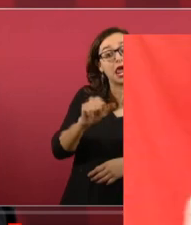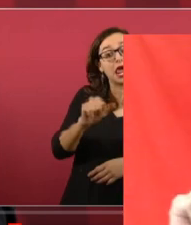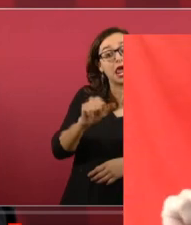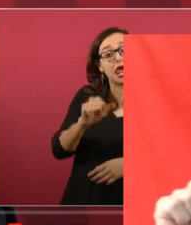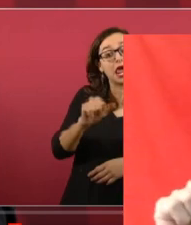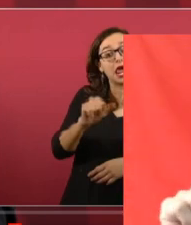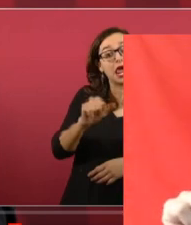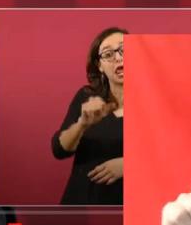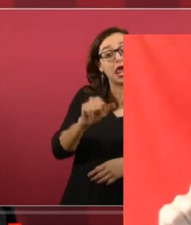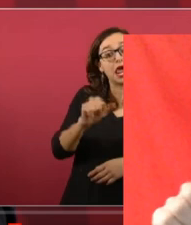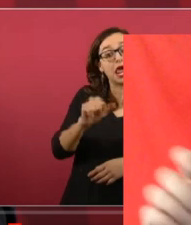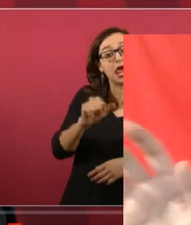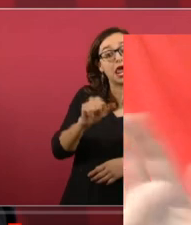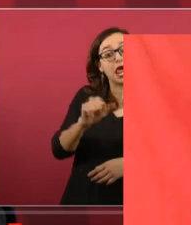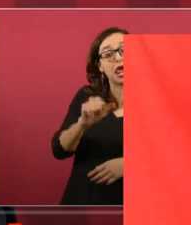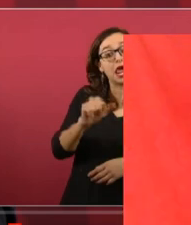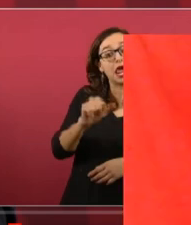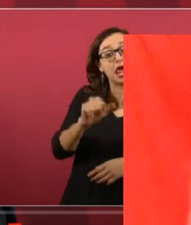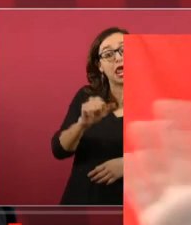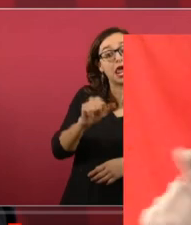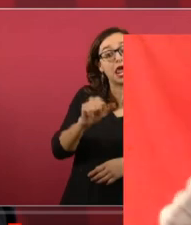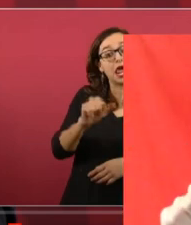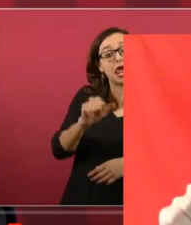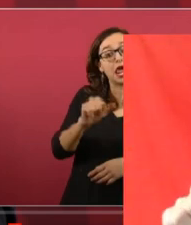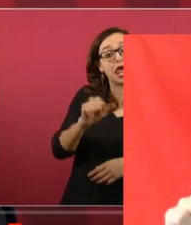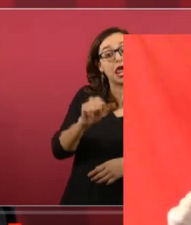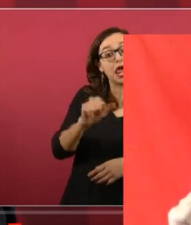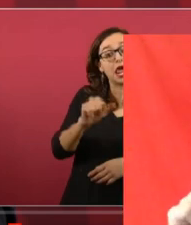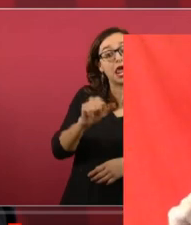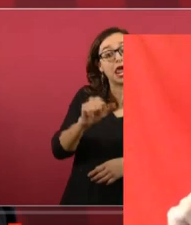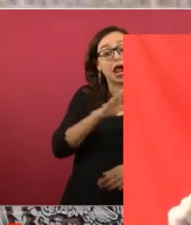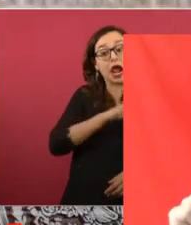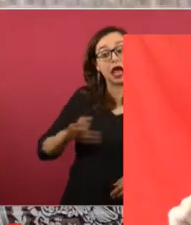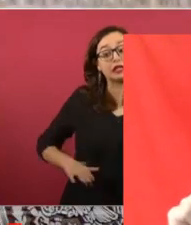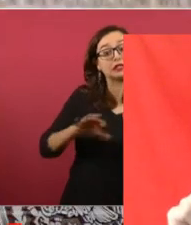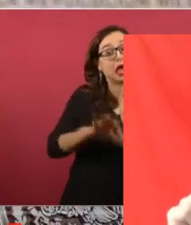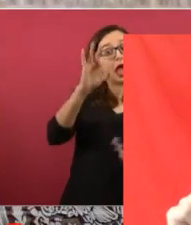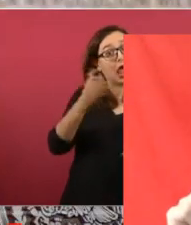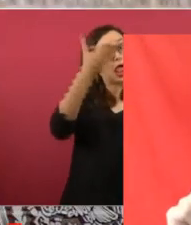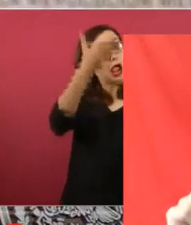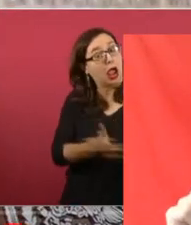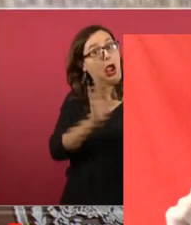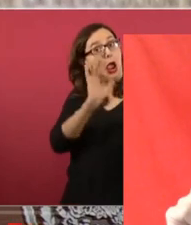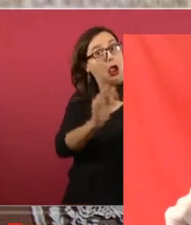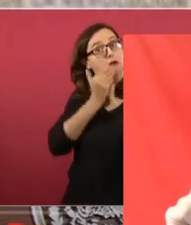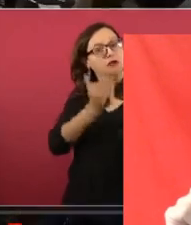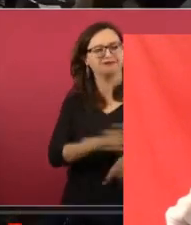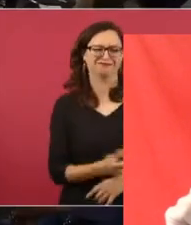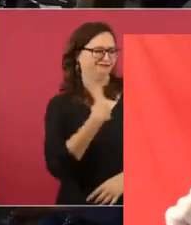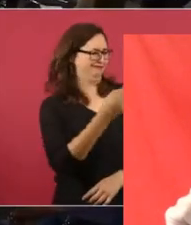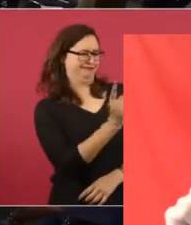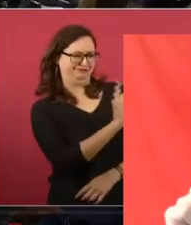Bueno, sigamos escuchando que el presidente ya se está haciendo completamente a un lado. O voy a decir, todos son buenos.